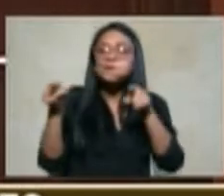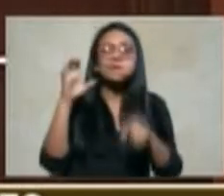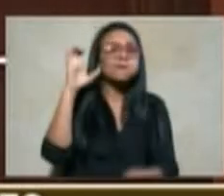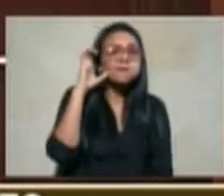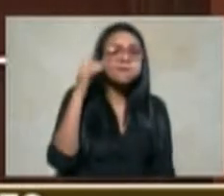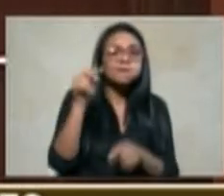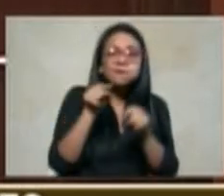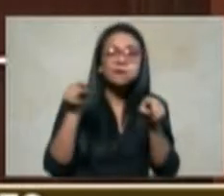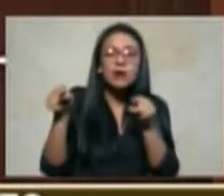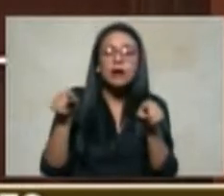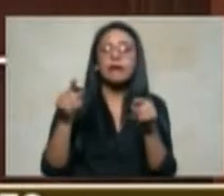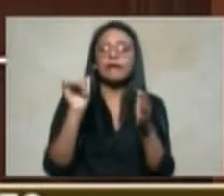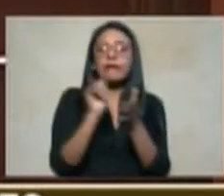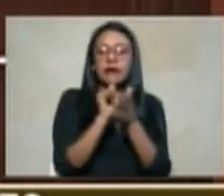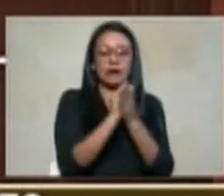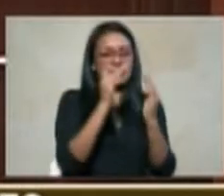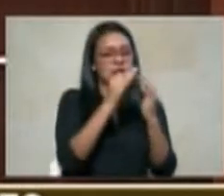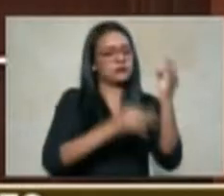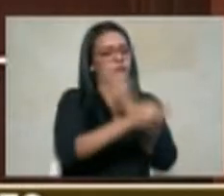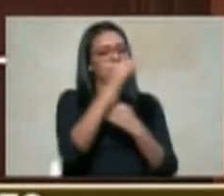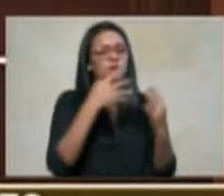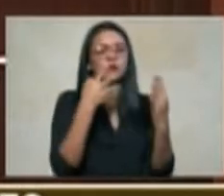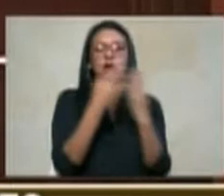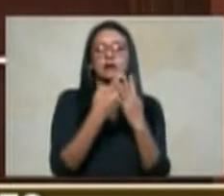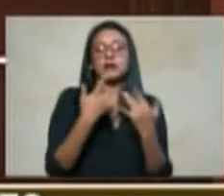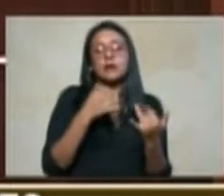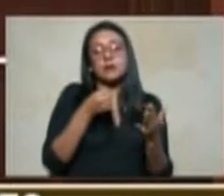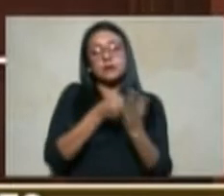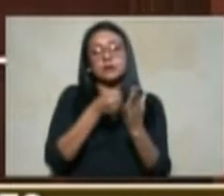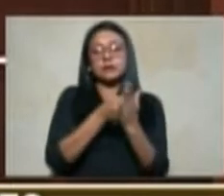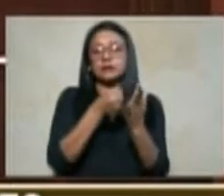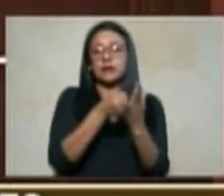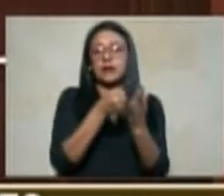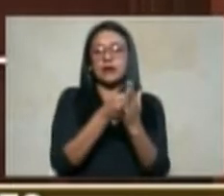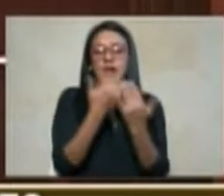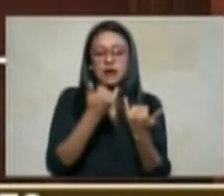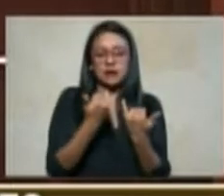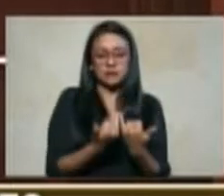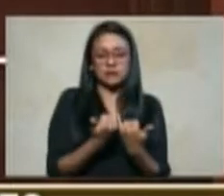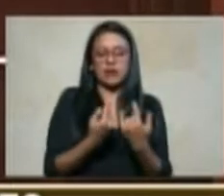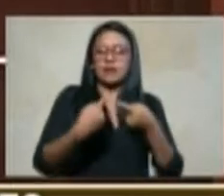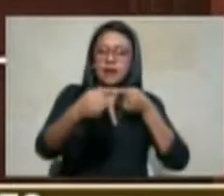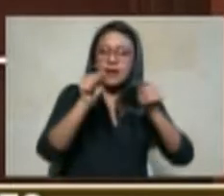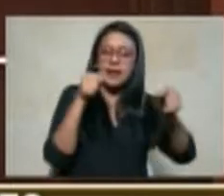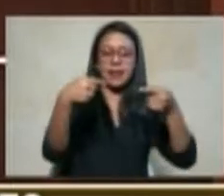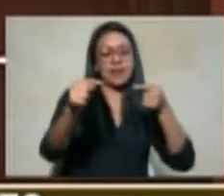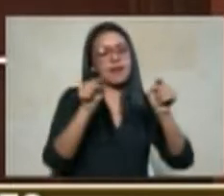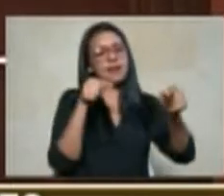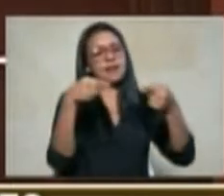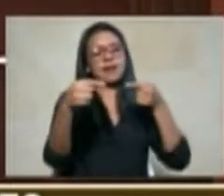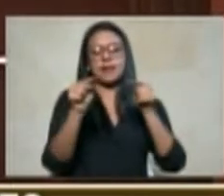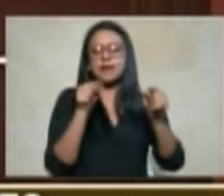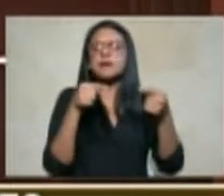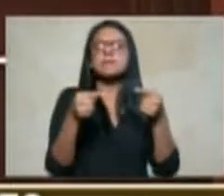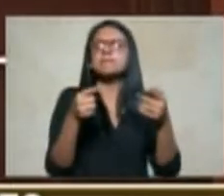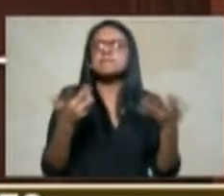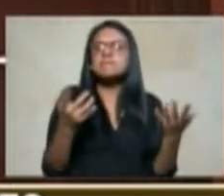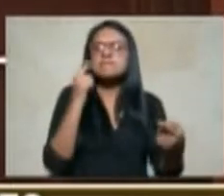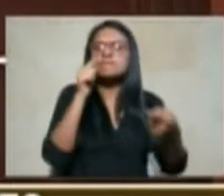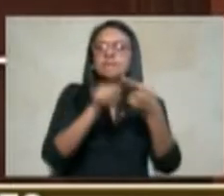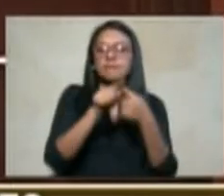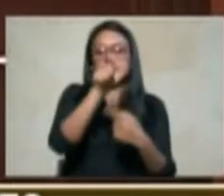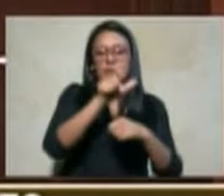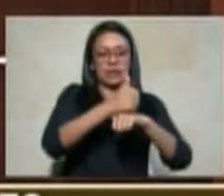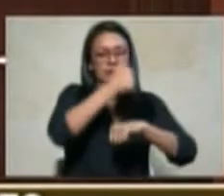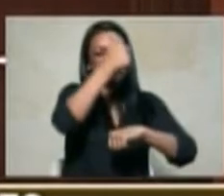que es lo que vamos a intentar hacer en el desarrollo de este debate tanto por el señor director de la unidad de restitución